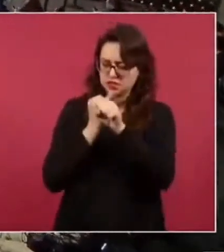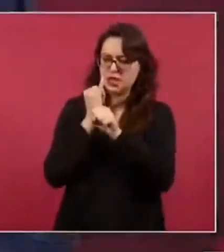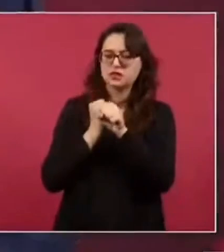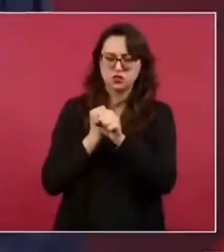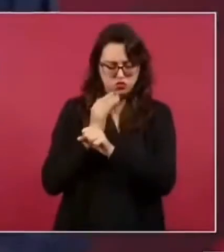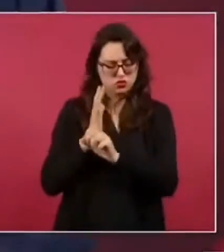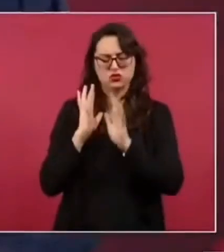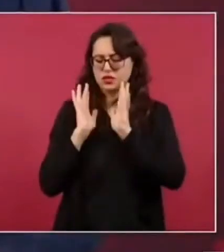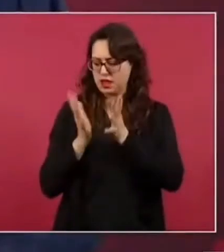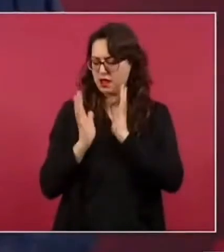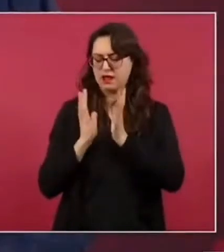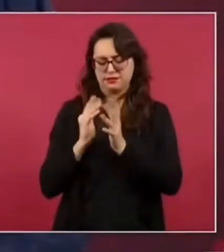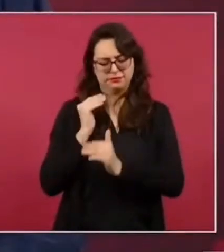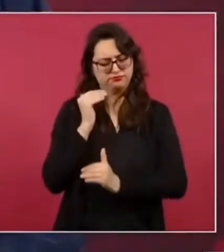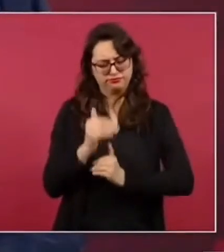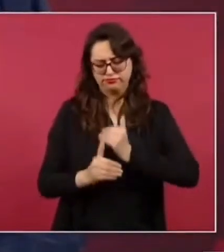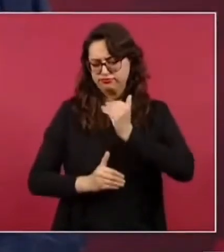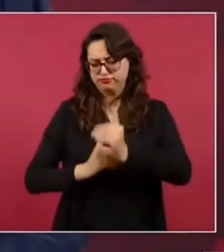actúa